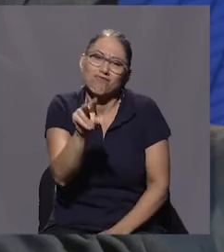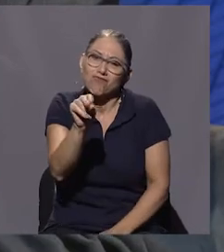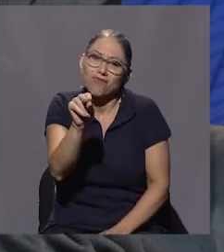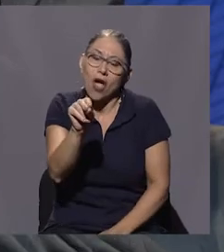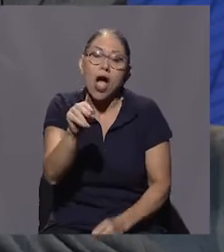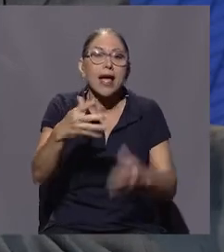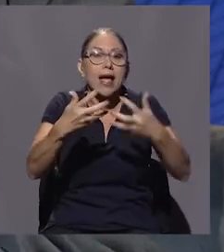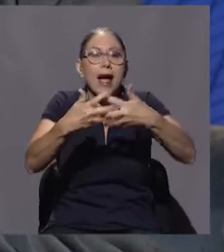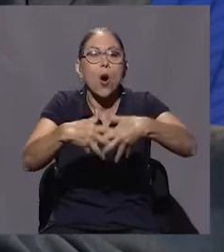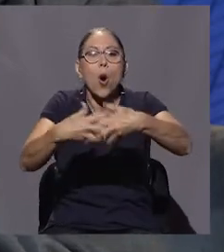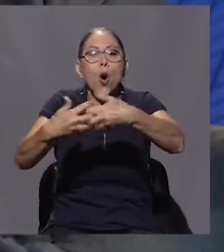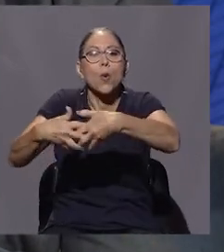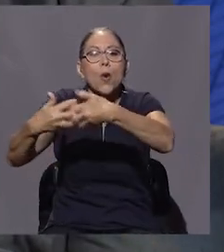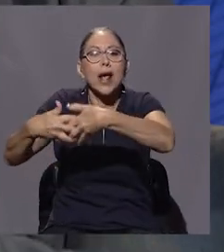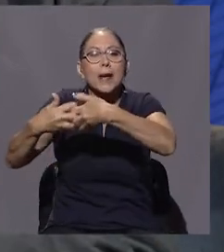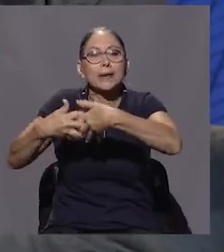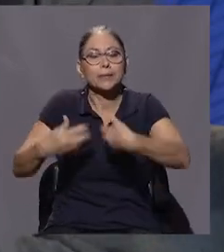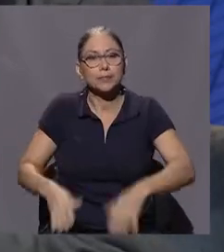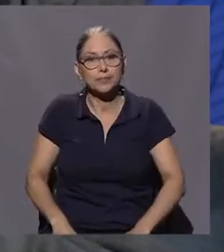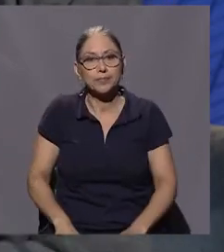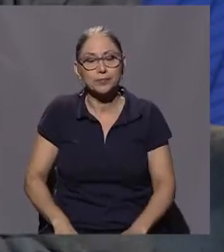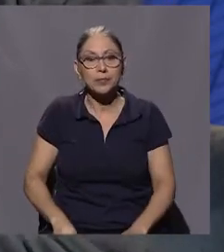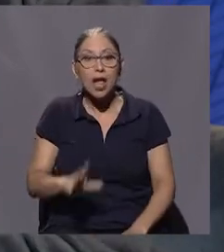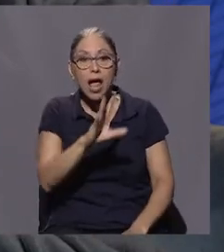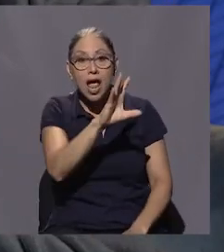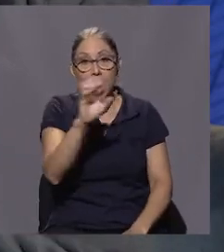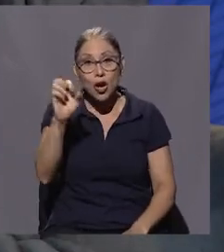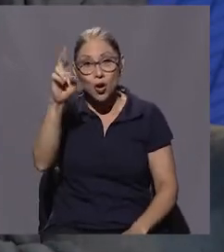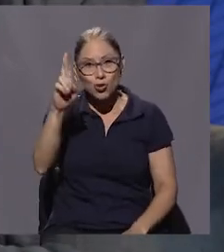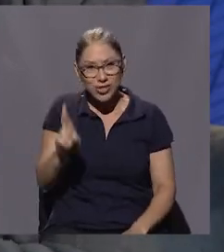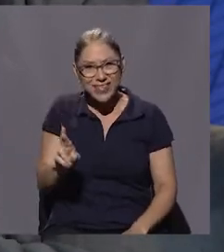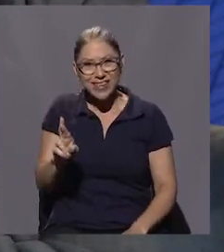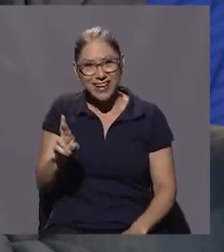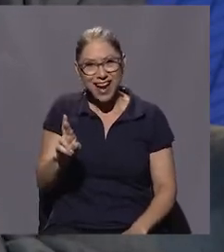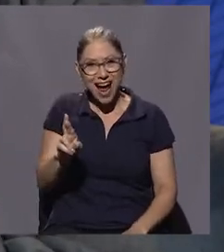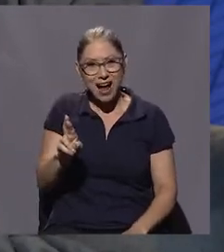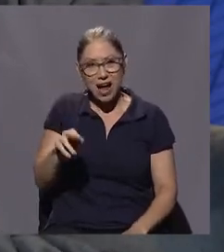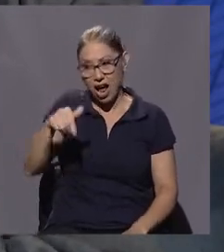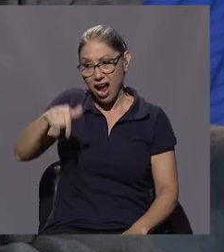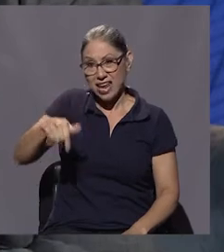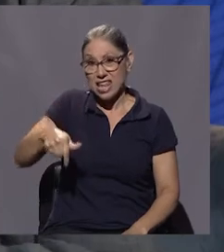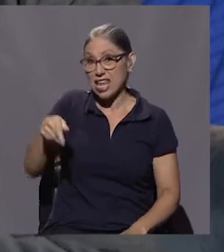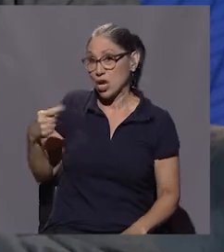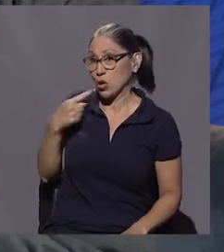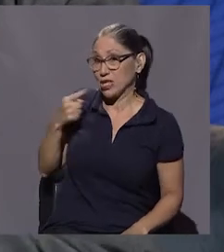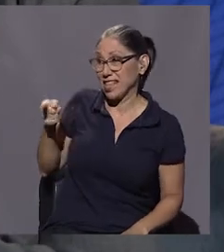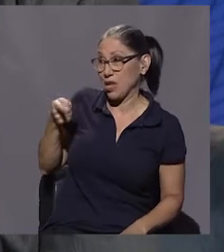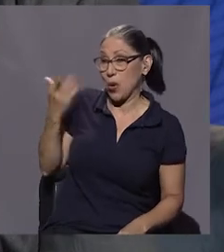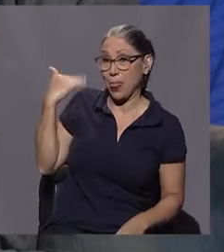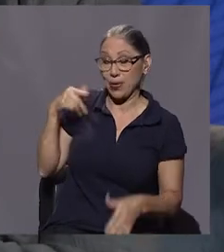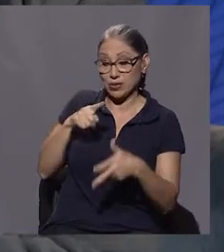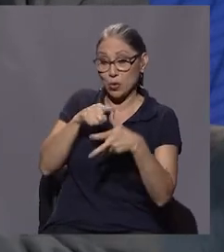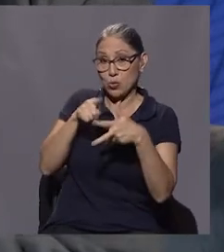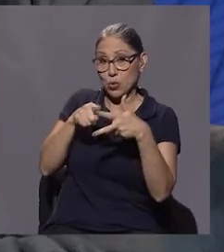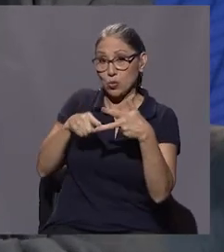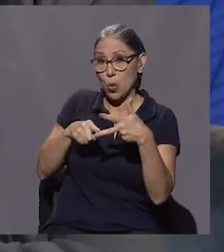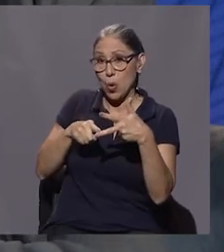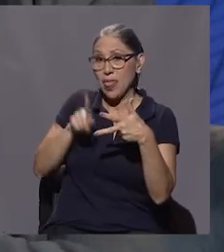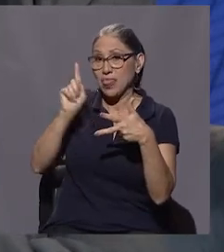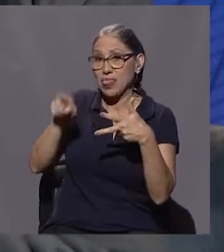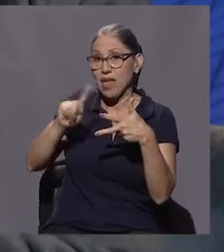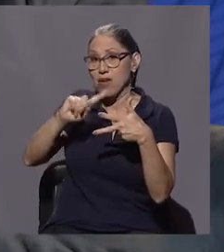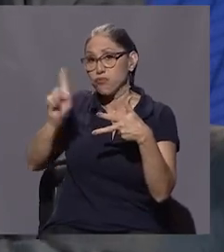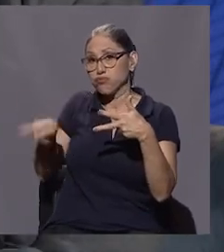Y resulta que en Costa Rica a esa trilogía nefasta hay que agregarle ahora otra,